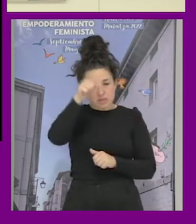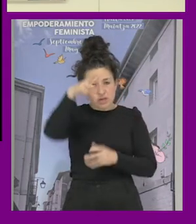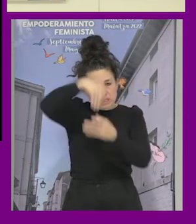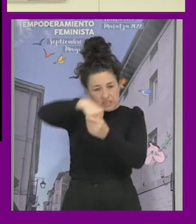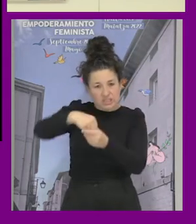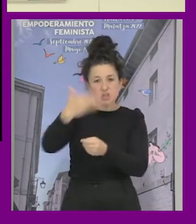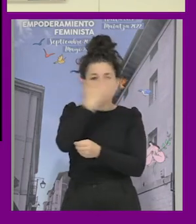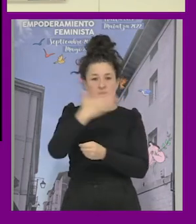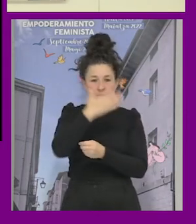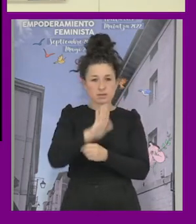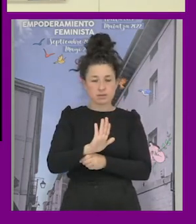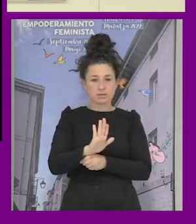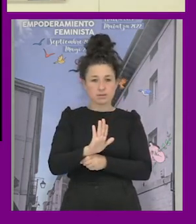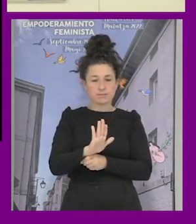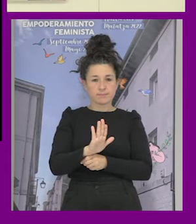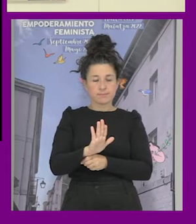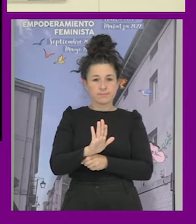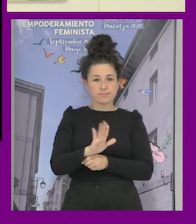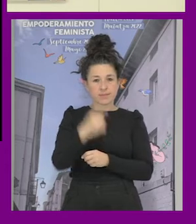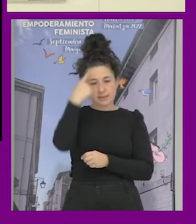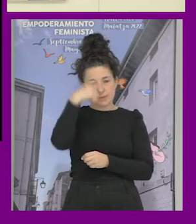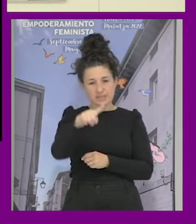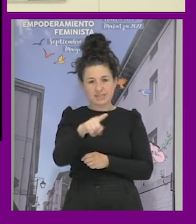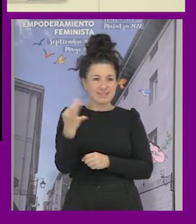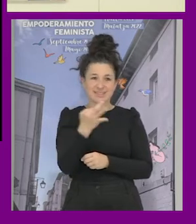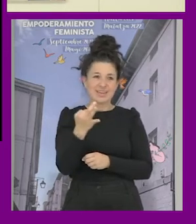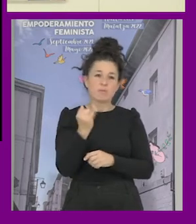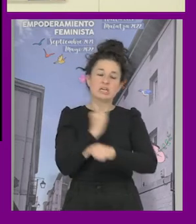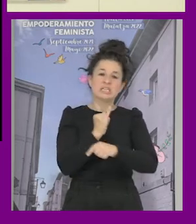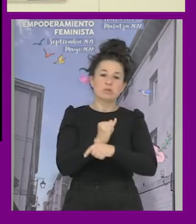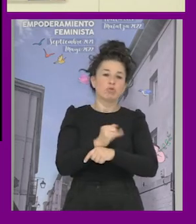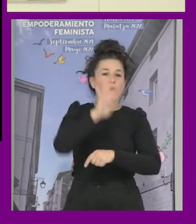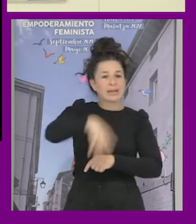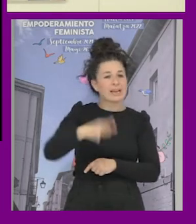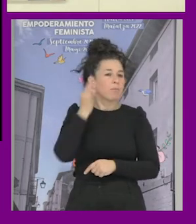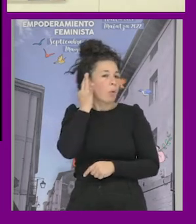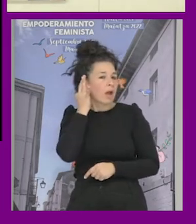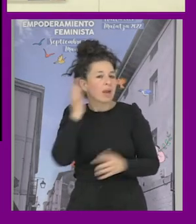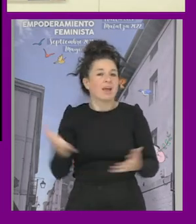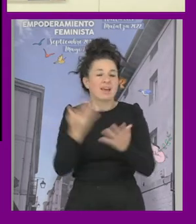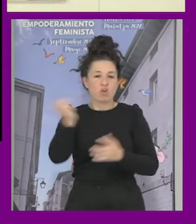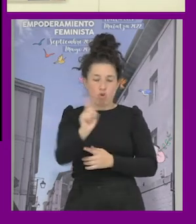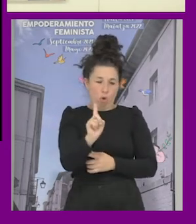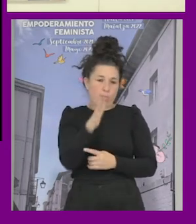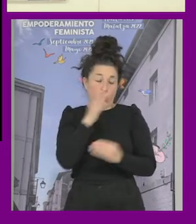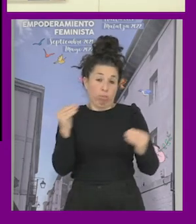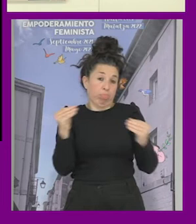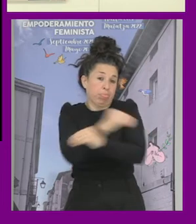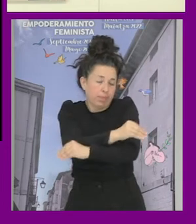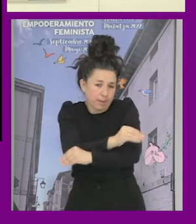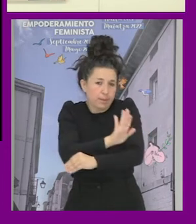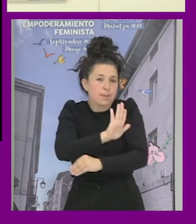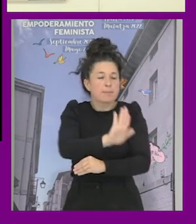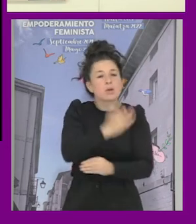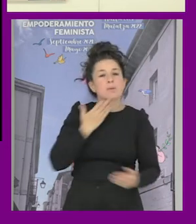pero ya entendían que esto no se tenía que promover desde el instituto catalán de la mujer porque ya se entendía que que no cuadraba y por todo que